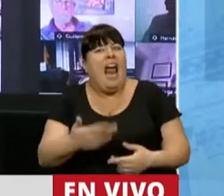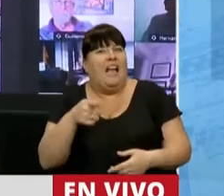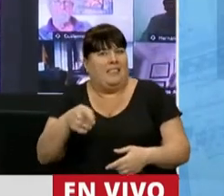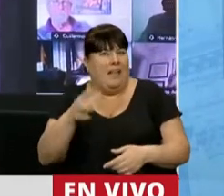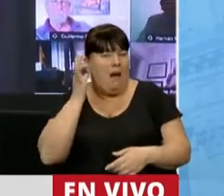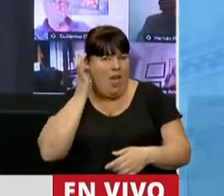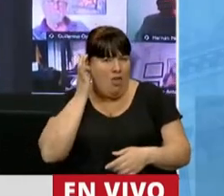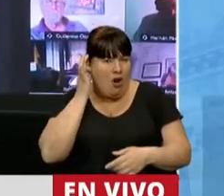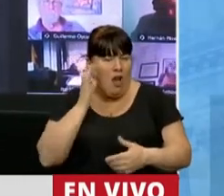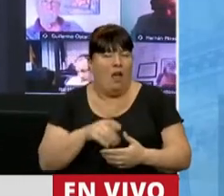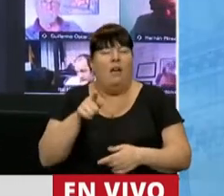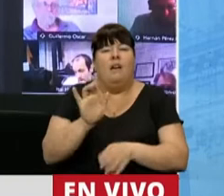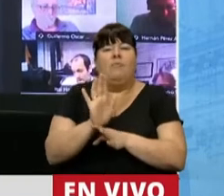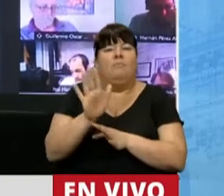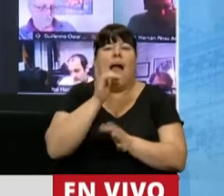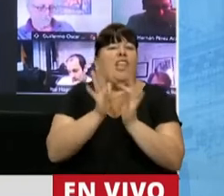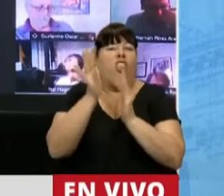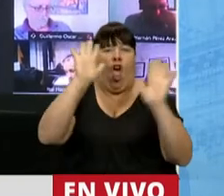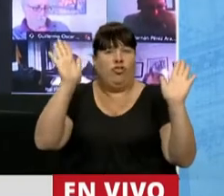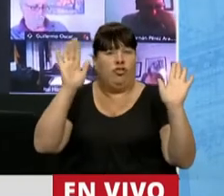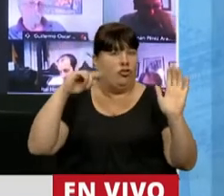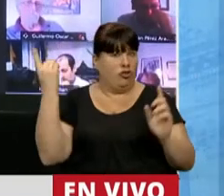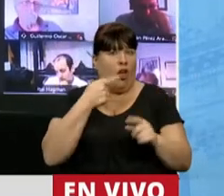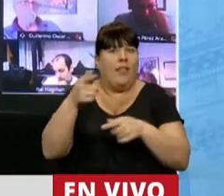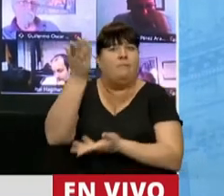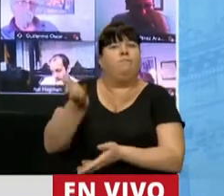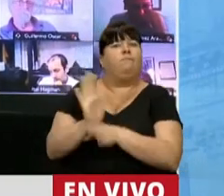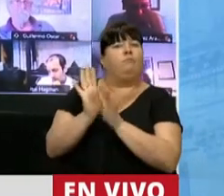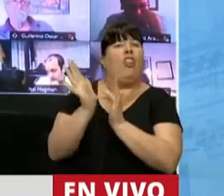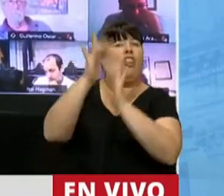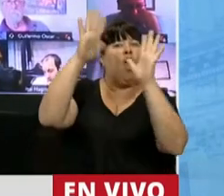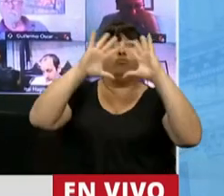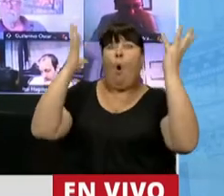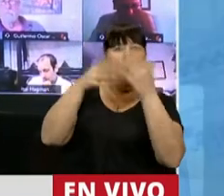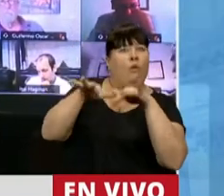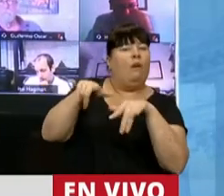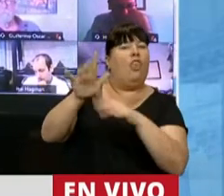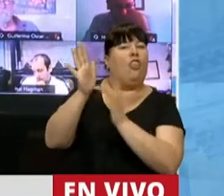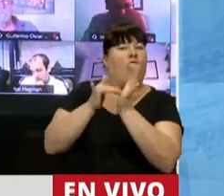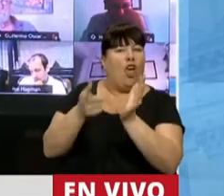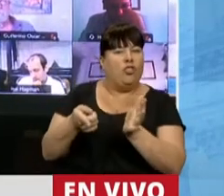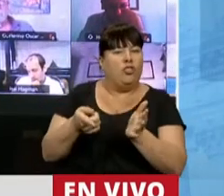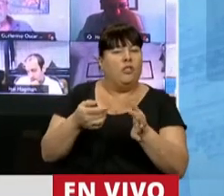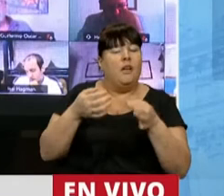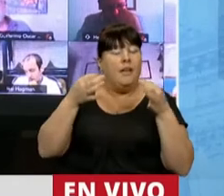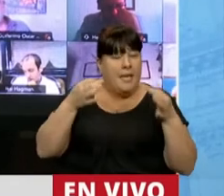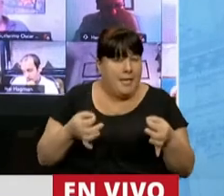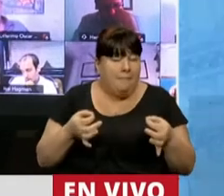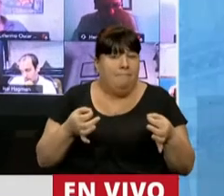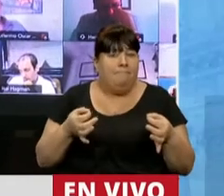se convirtió en Dios, para todos, para todo el mundo. Y en definitiva,